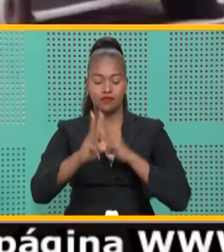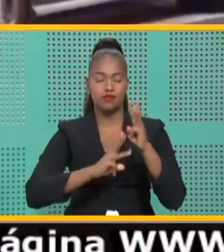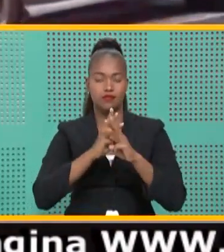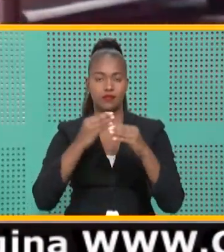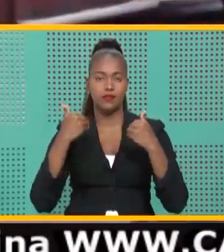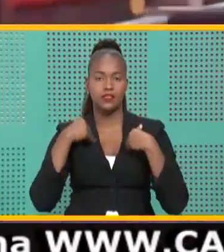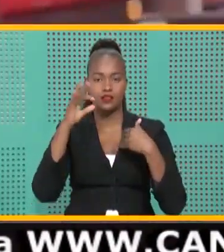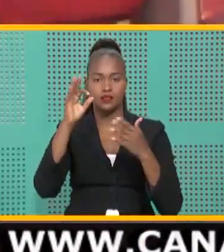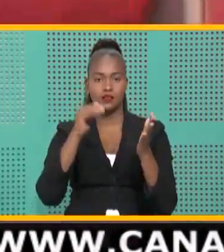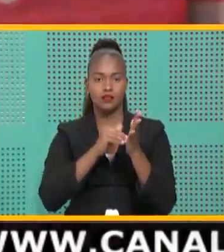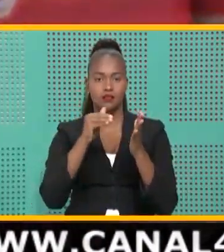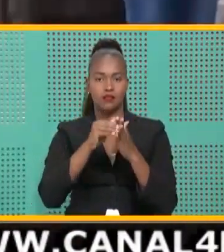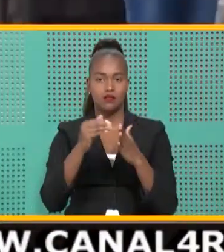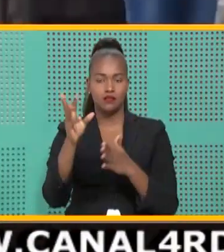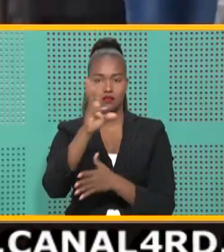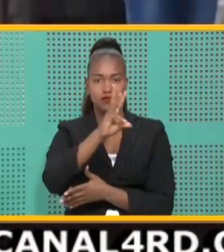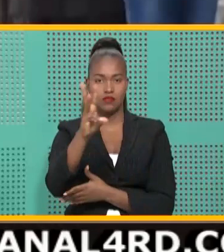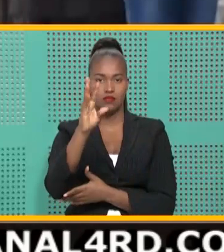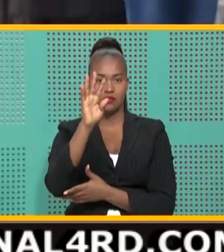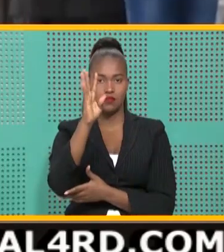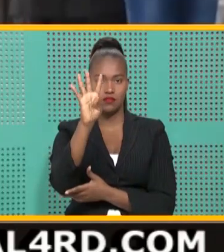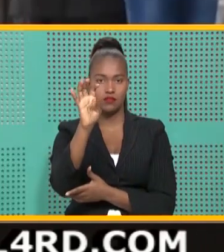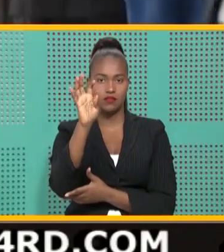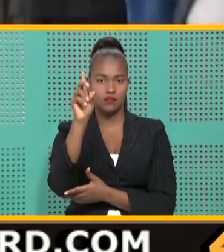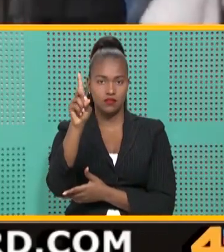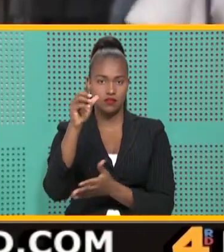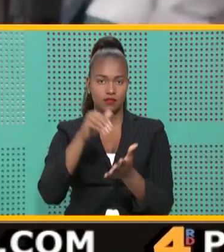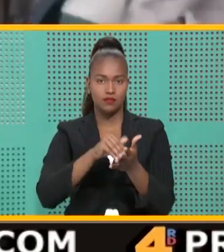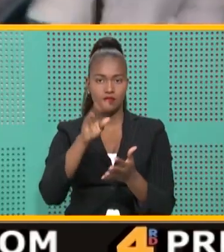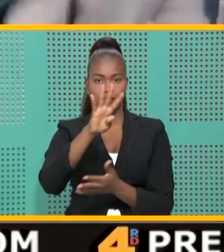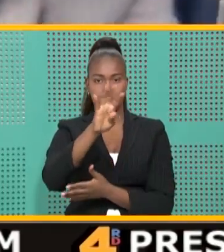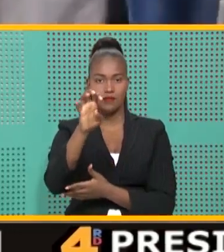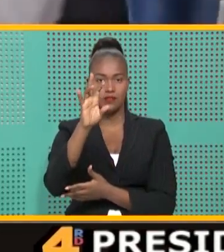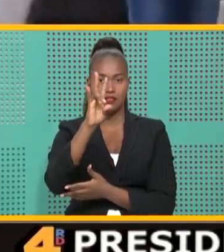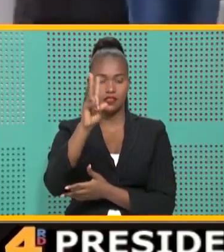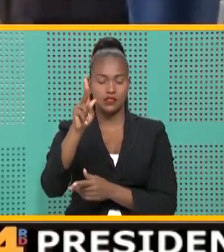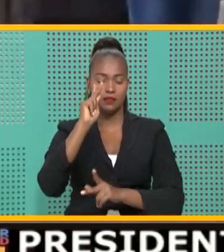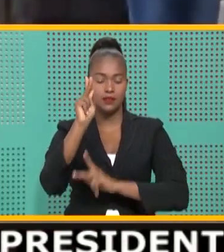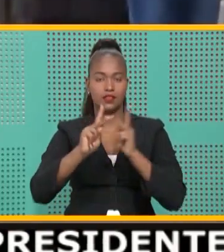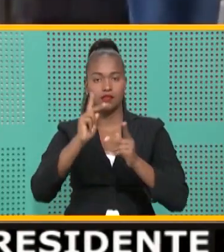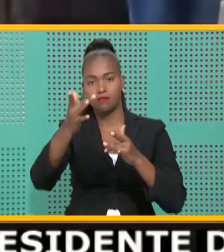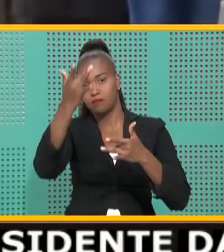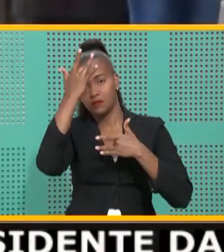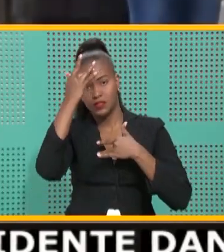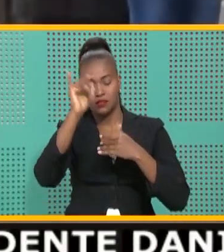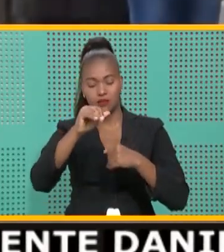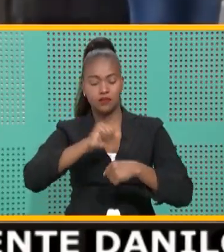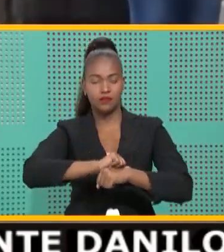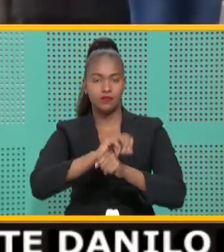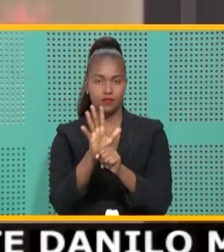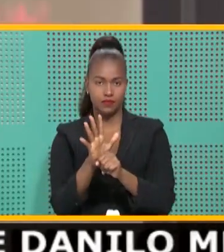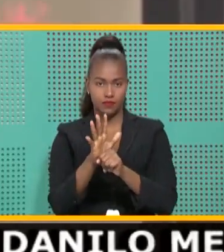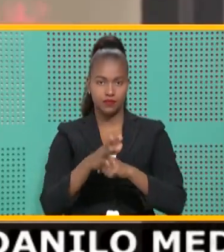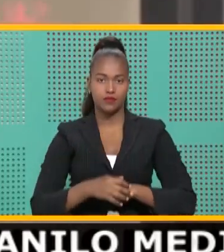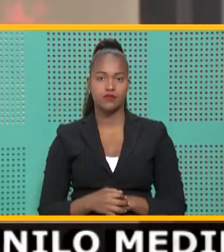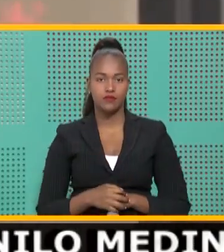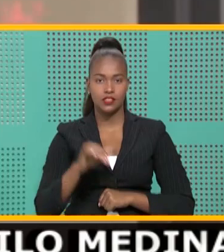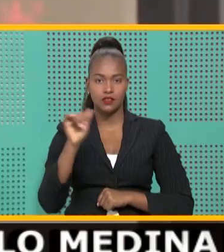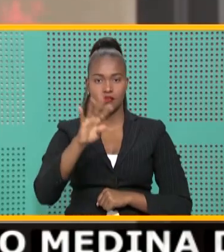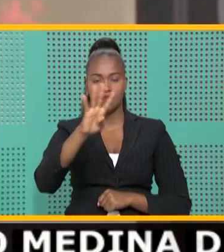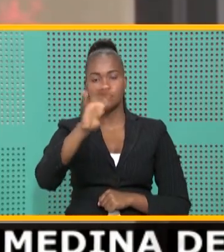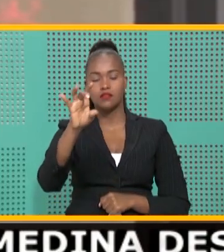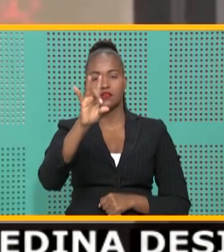hay 9.641.472 personas contagiadas por COVID-19 y